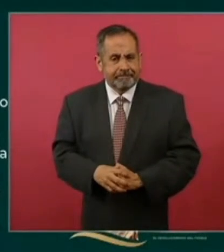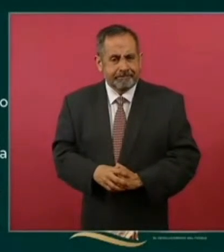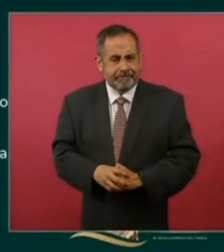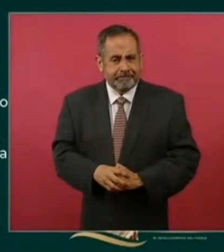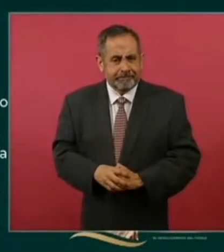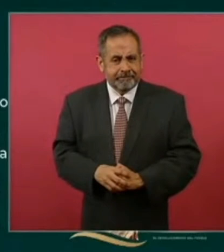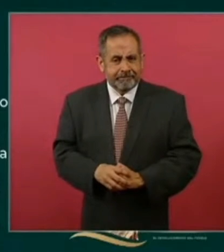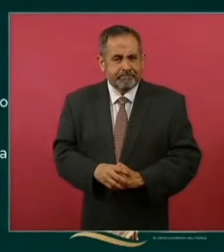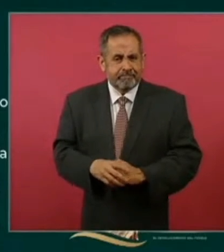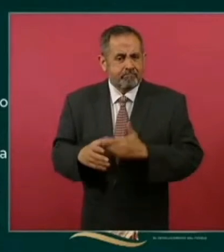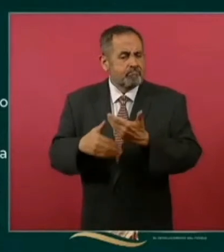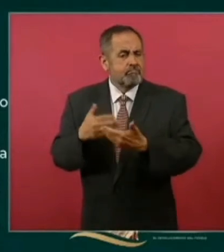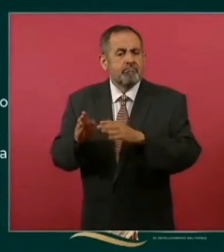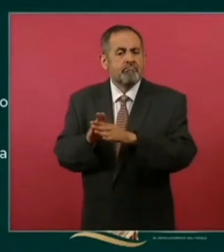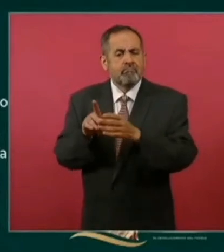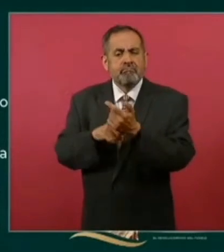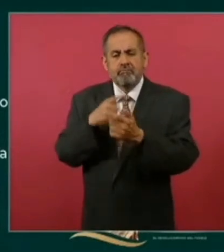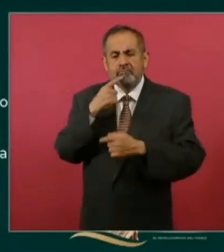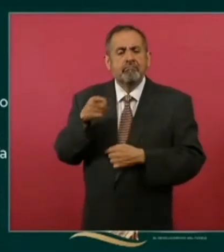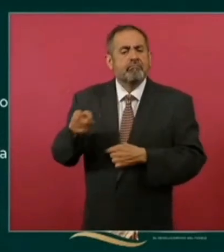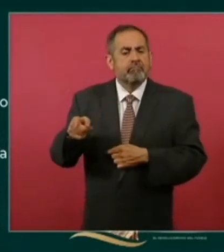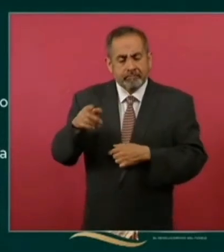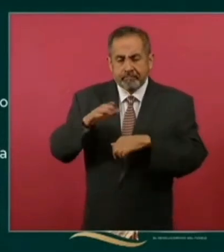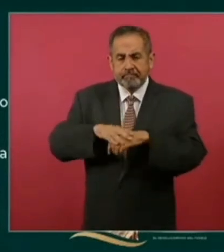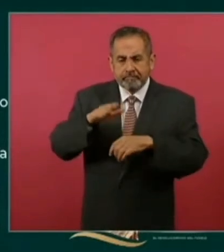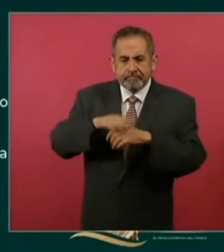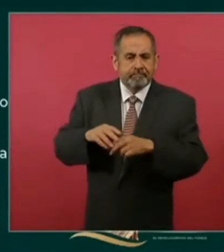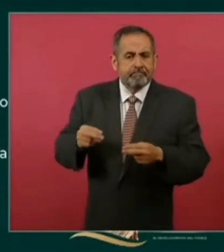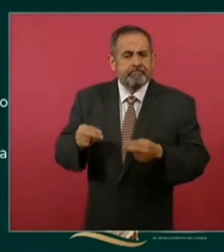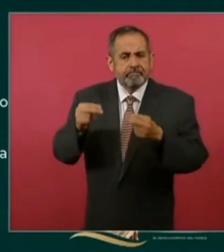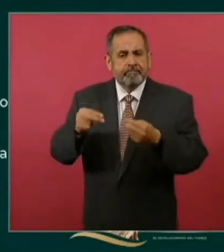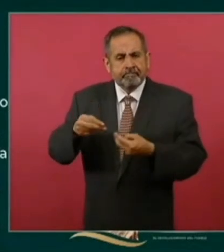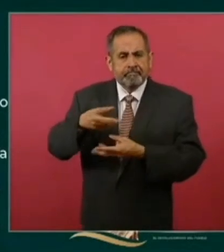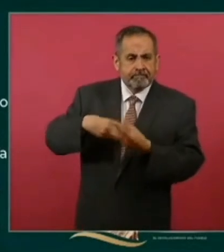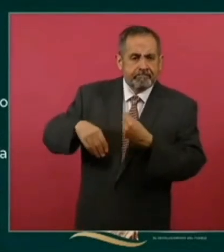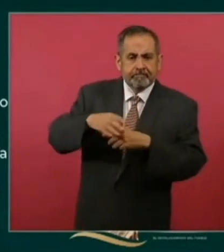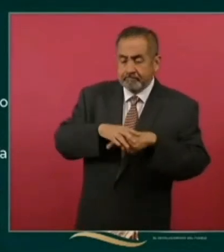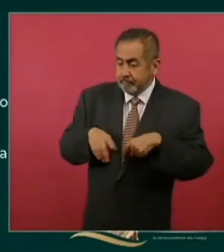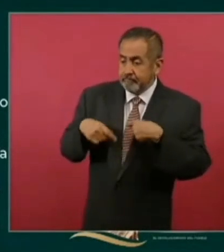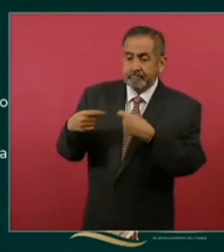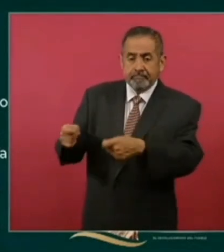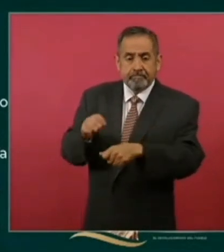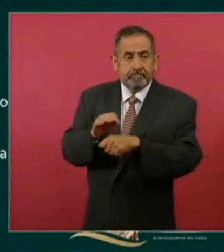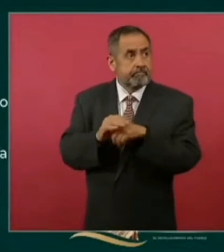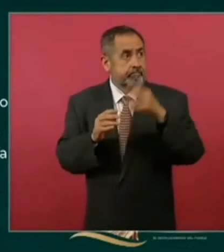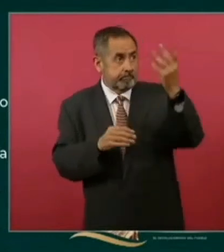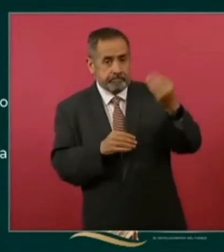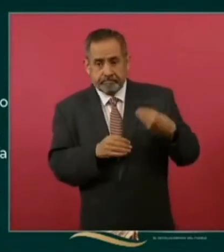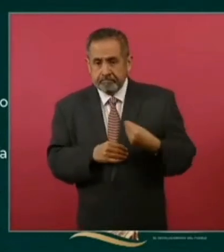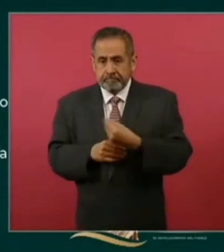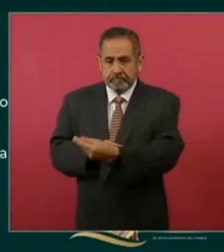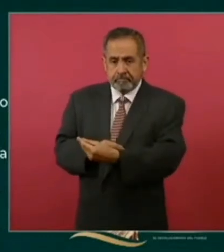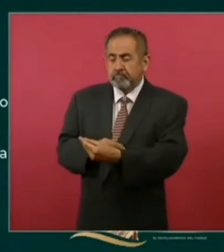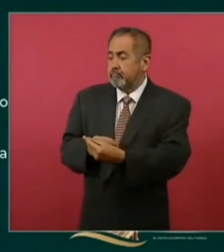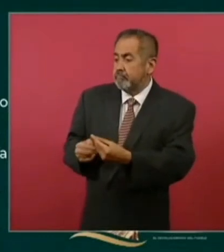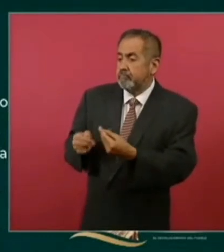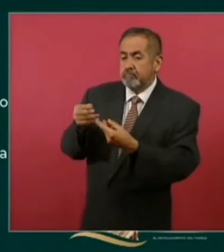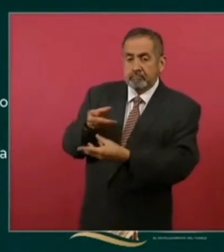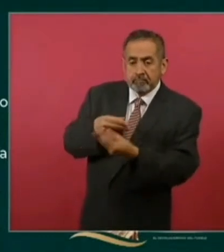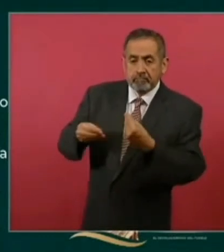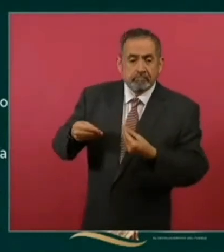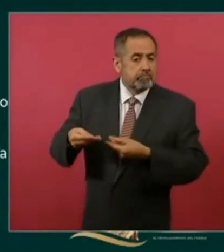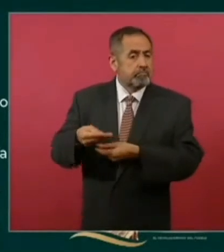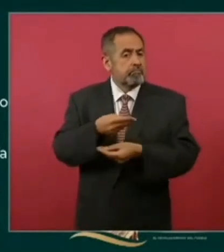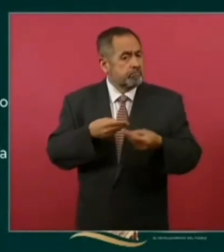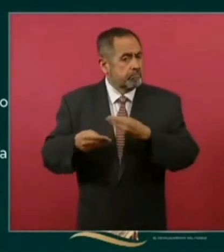cuando ellos produzcan y como ya lo estamos viendo una mayor productividad de cosas que a veces nosotros traemos del otro lado del mundo y que ya las vamos a